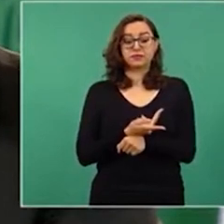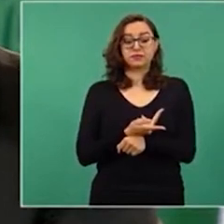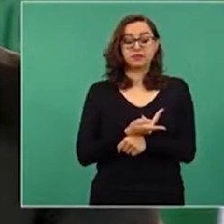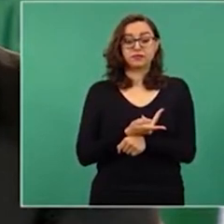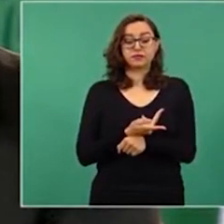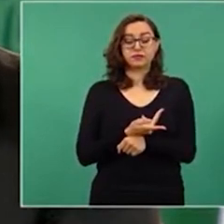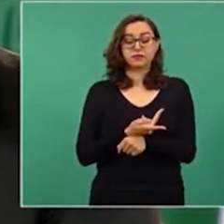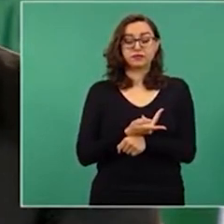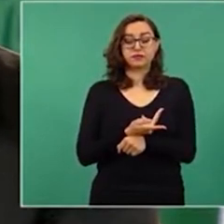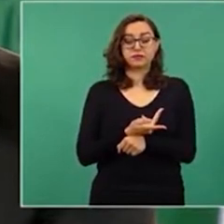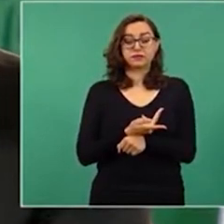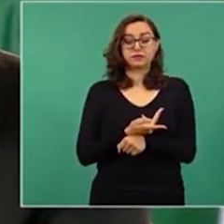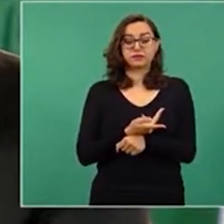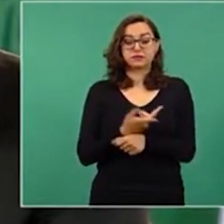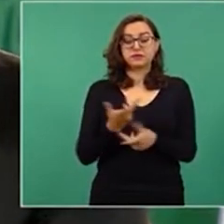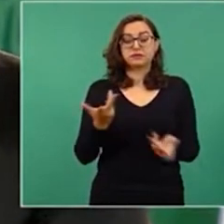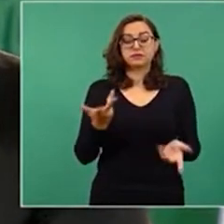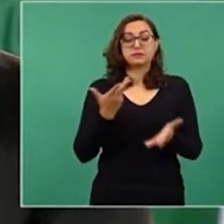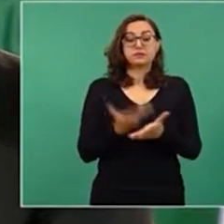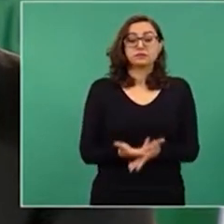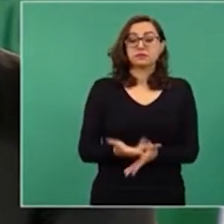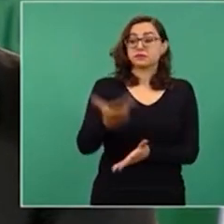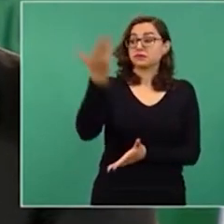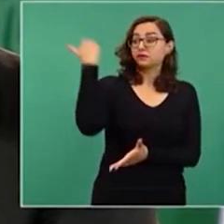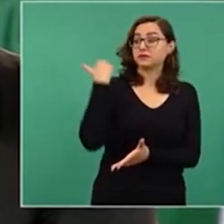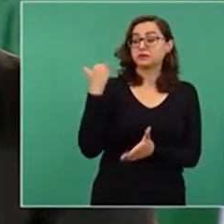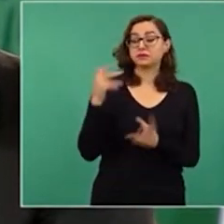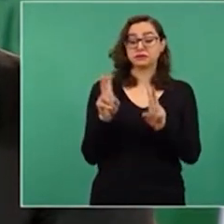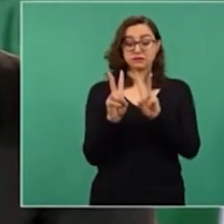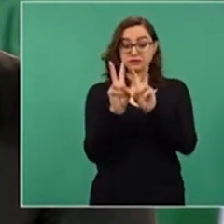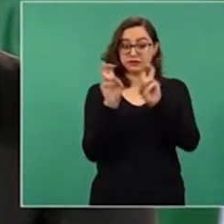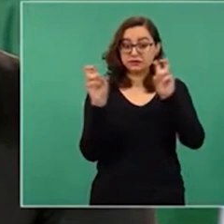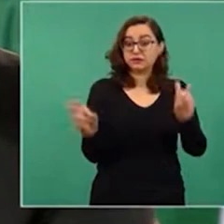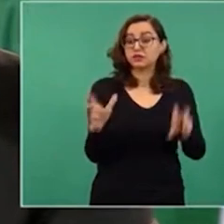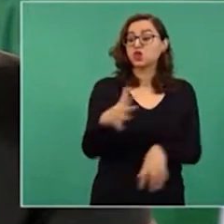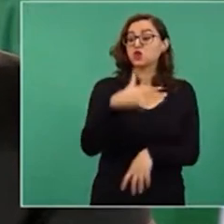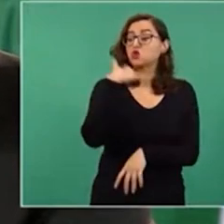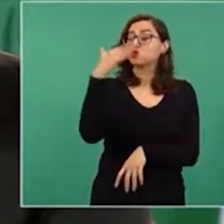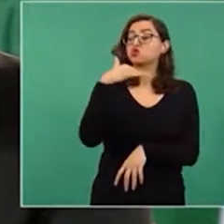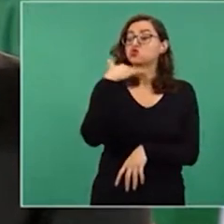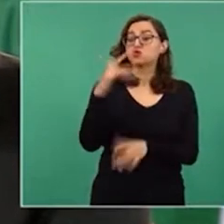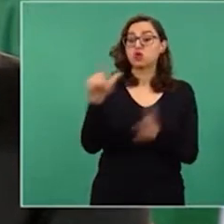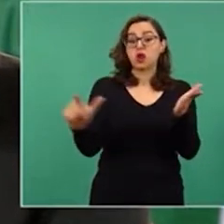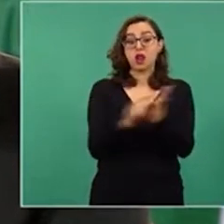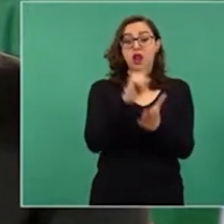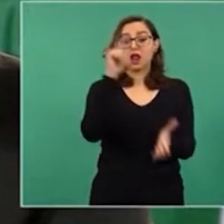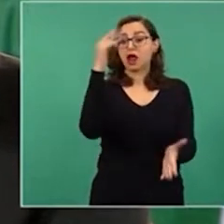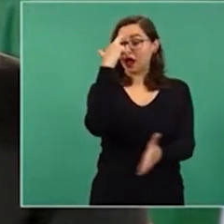ni siquiera se consideraba como delito grave la corrupción.